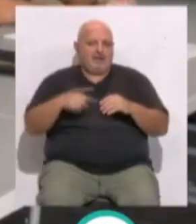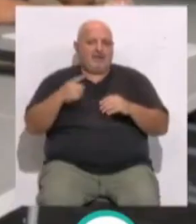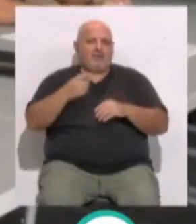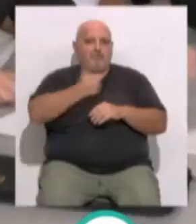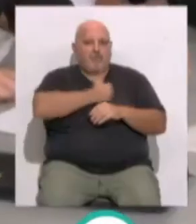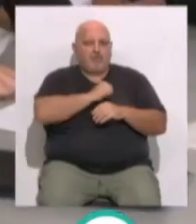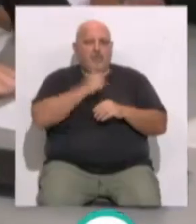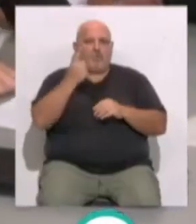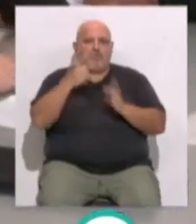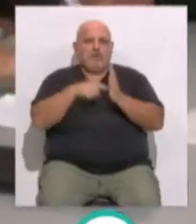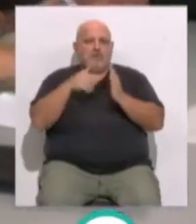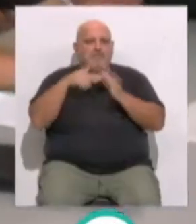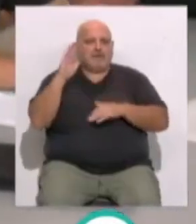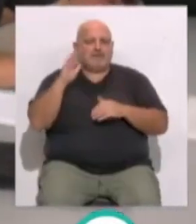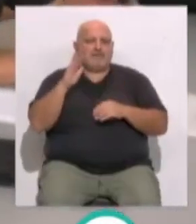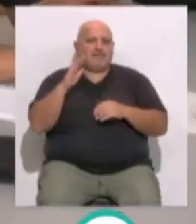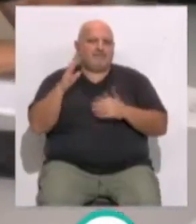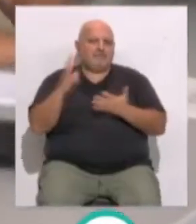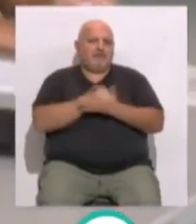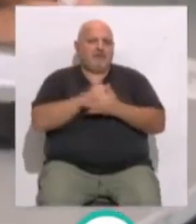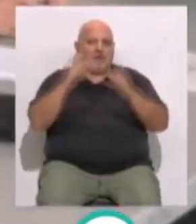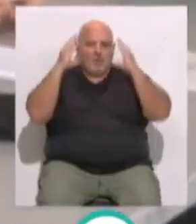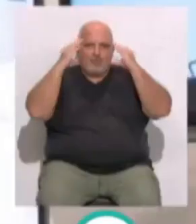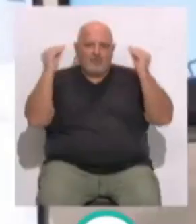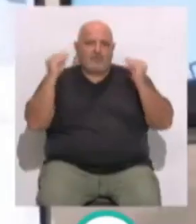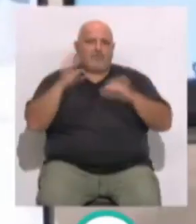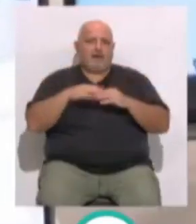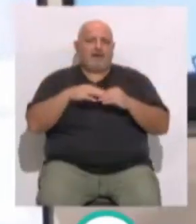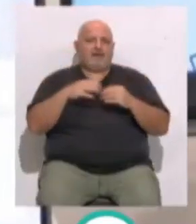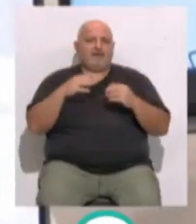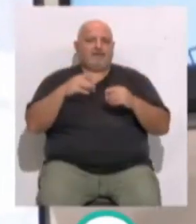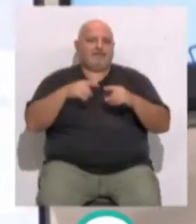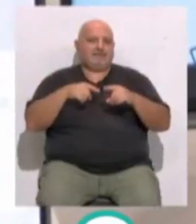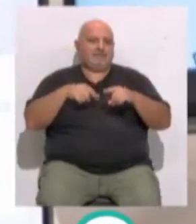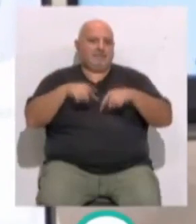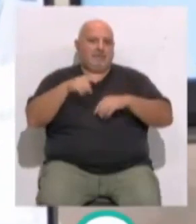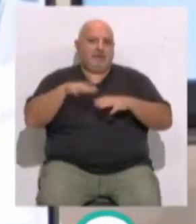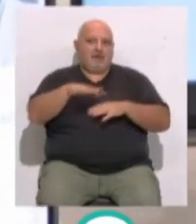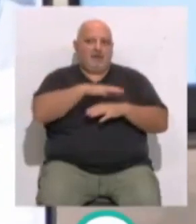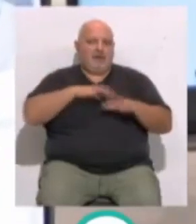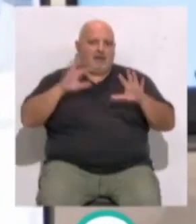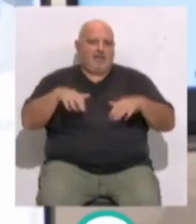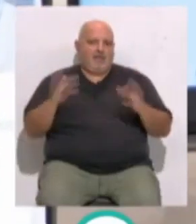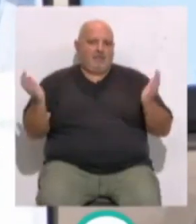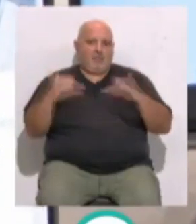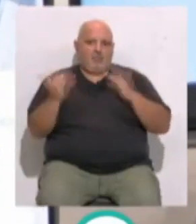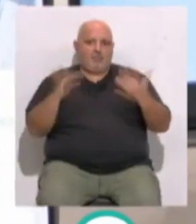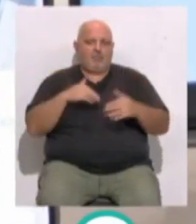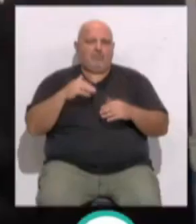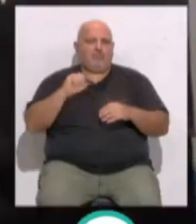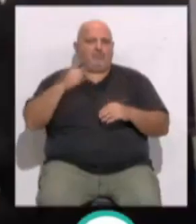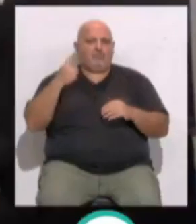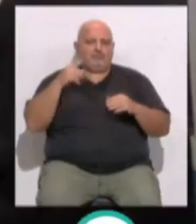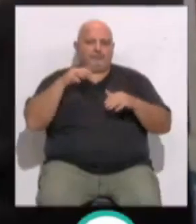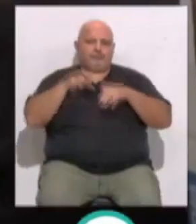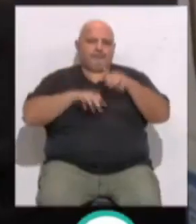agentes, casi un millar. La mayoría de Guardia Civil velarán por la seguridad ciudadana durante este fin de semana. Cuando se espera una